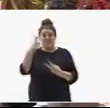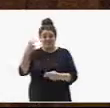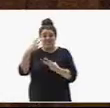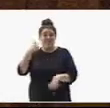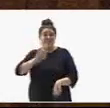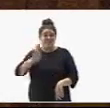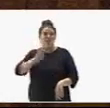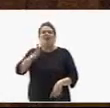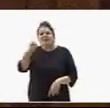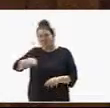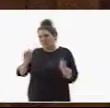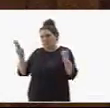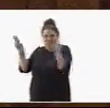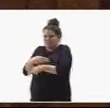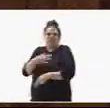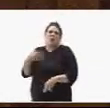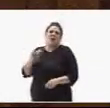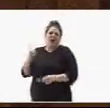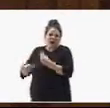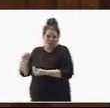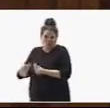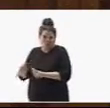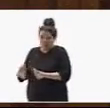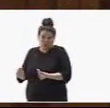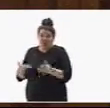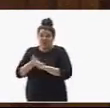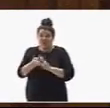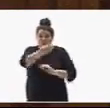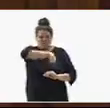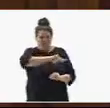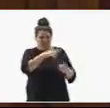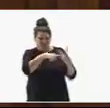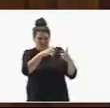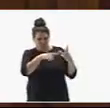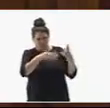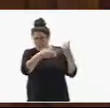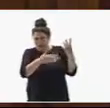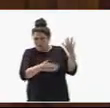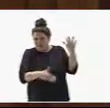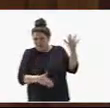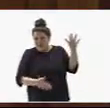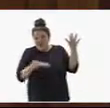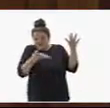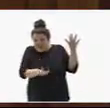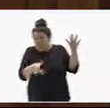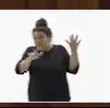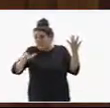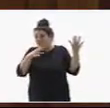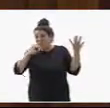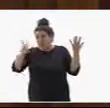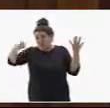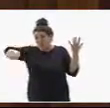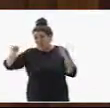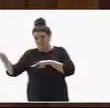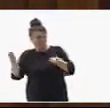socialistas, con este currículum les va a costar convencer a la gente que ahora son ustedes la